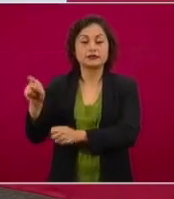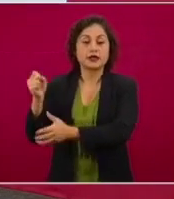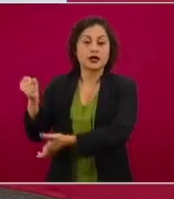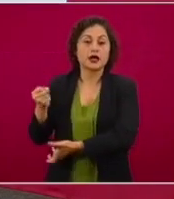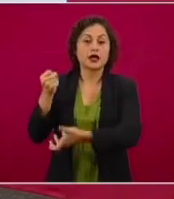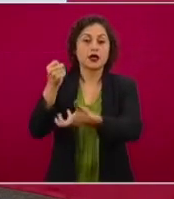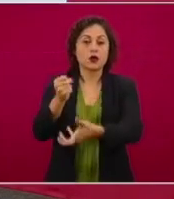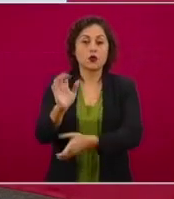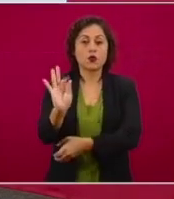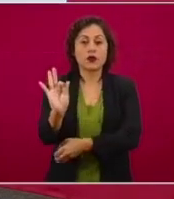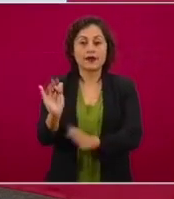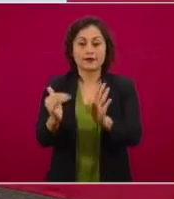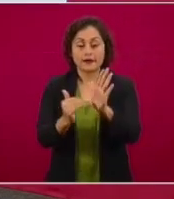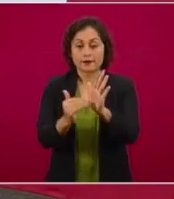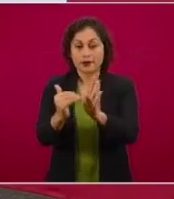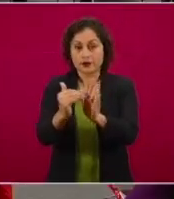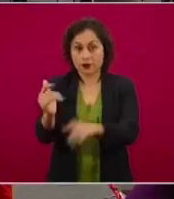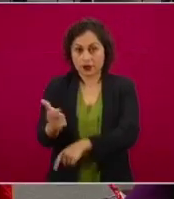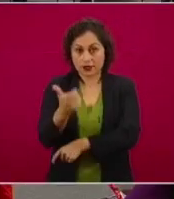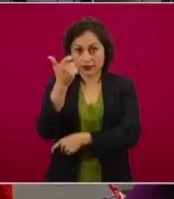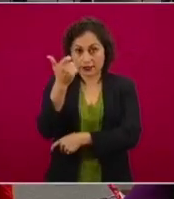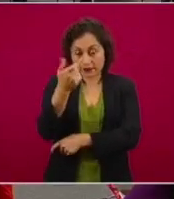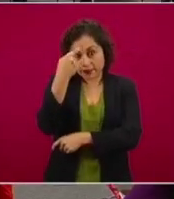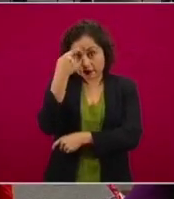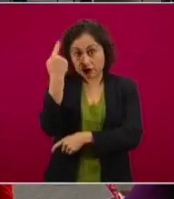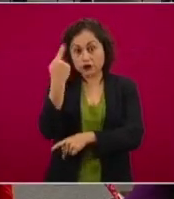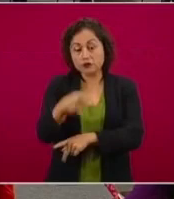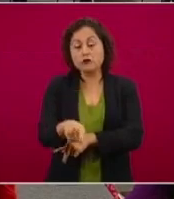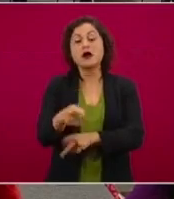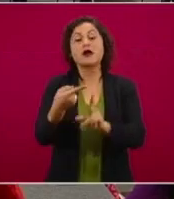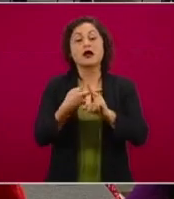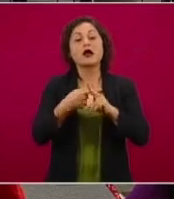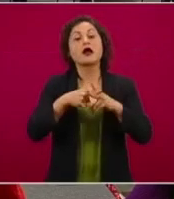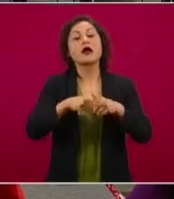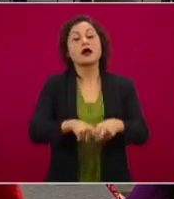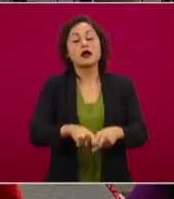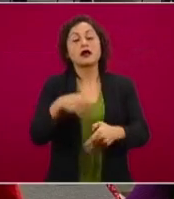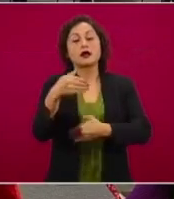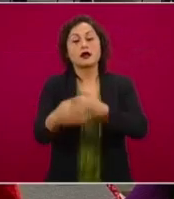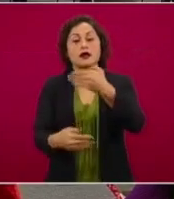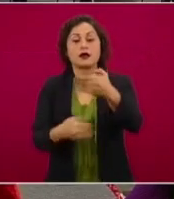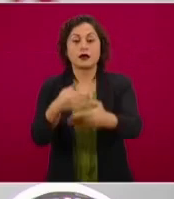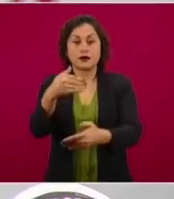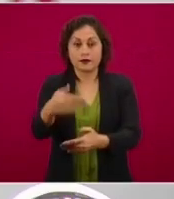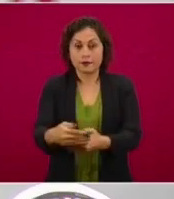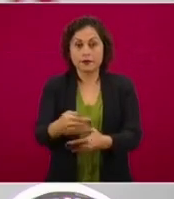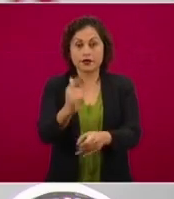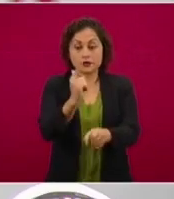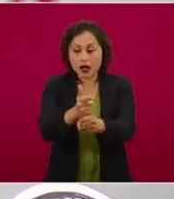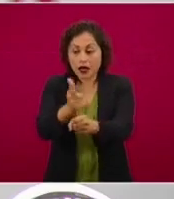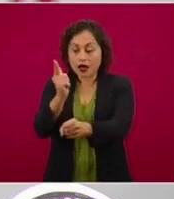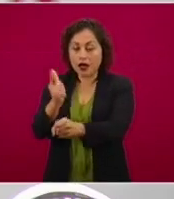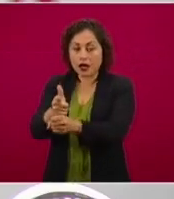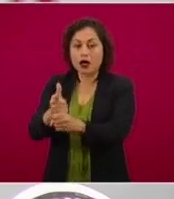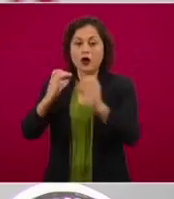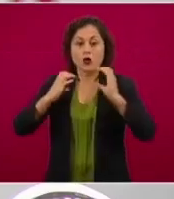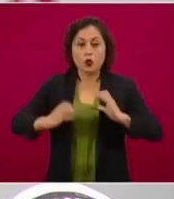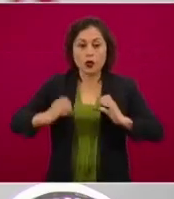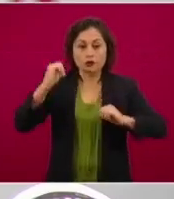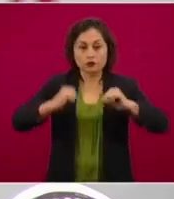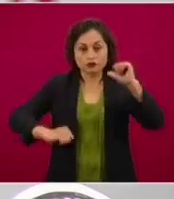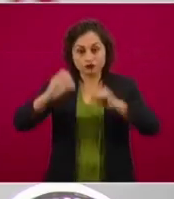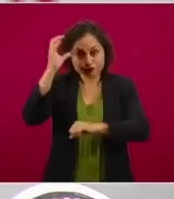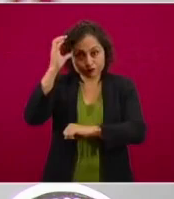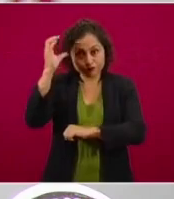destinado 40 millones de pesos iniciales para el funcionamiento del mecanismo extraordinario de identificación forense. Se ha